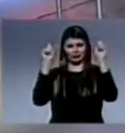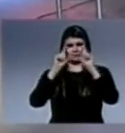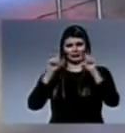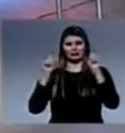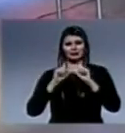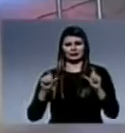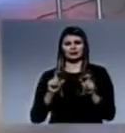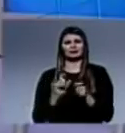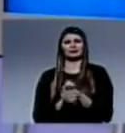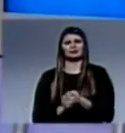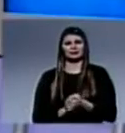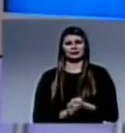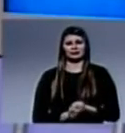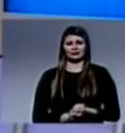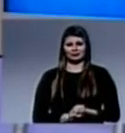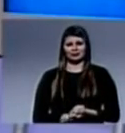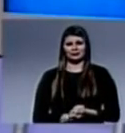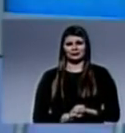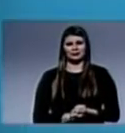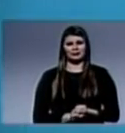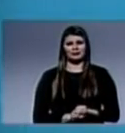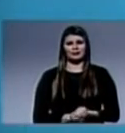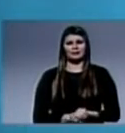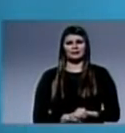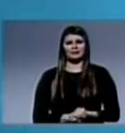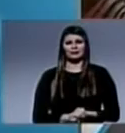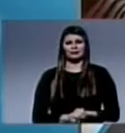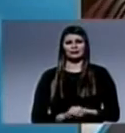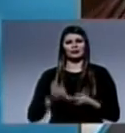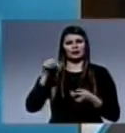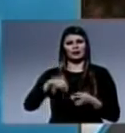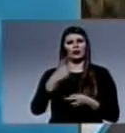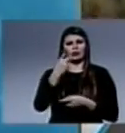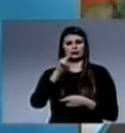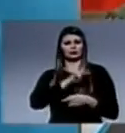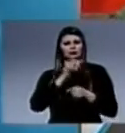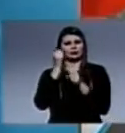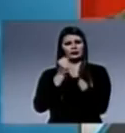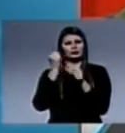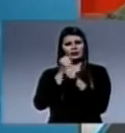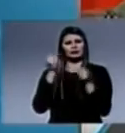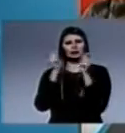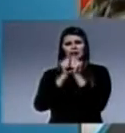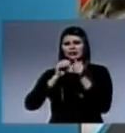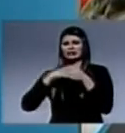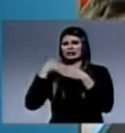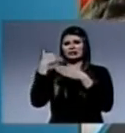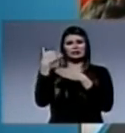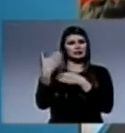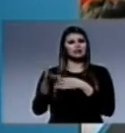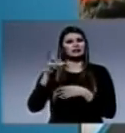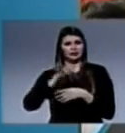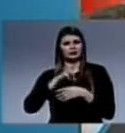nosotros nuestros titulares. Un ministerio que trasciende fronteras. Gedeones